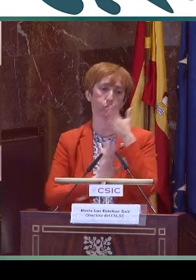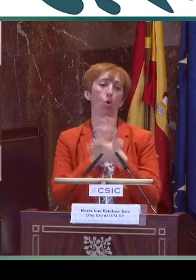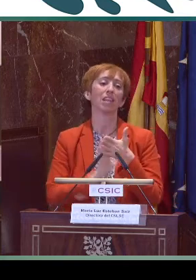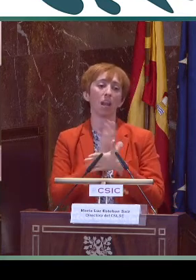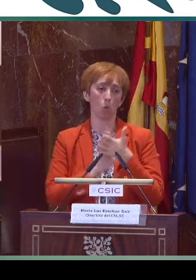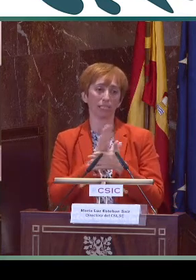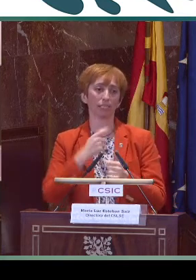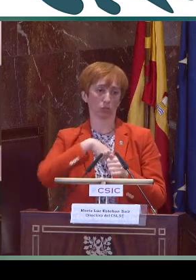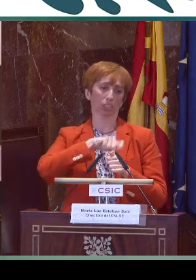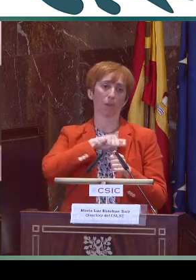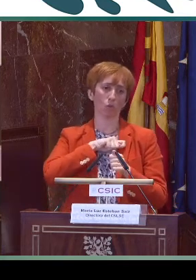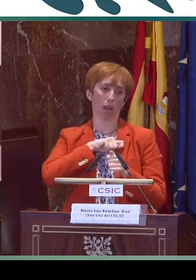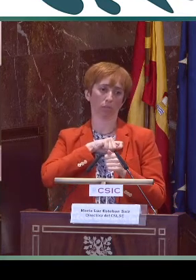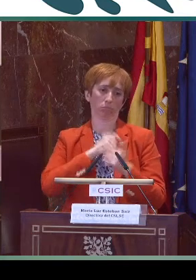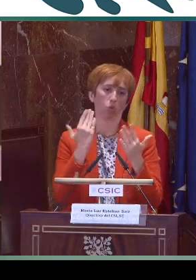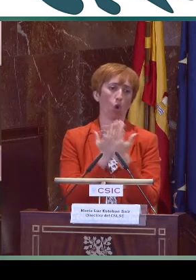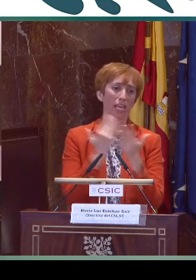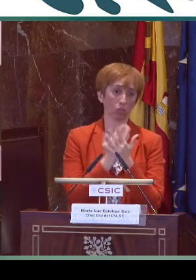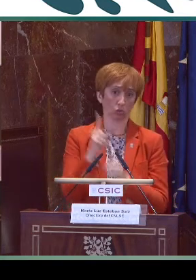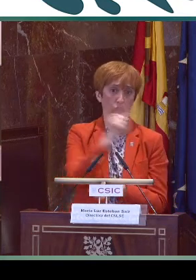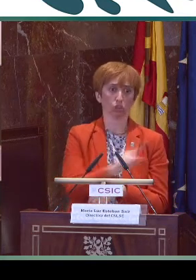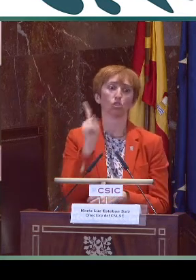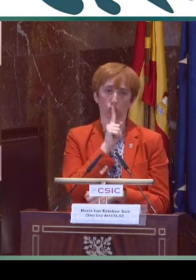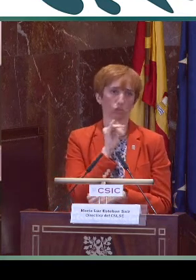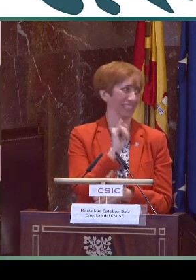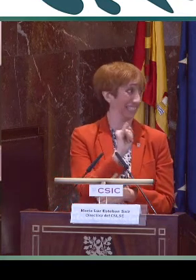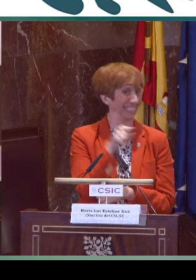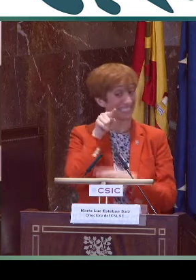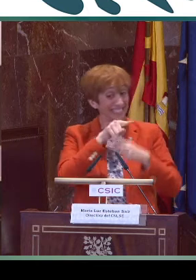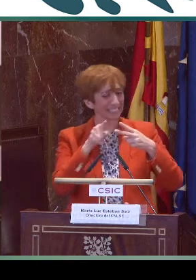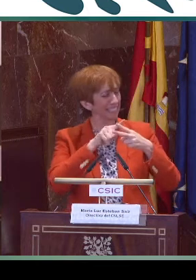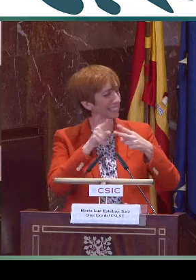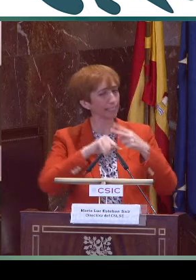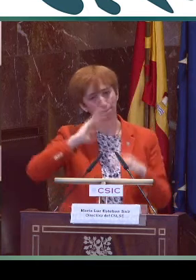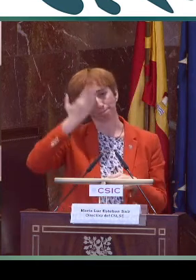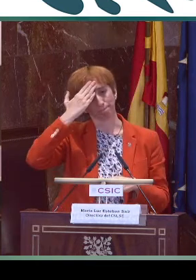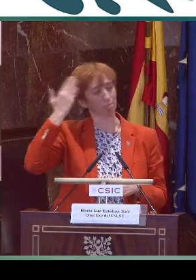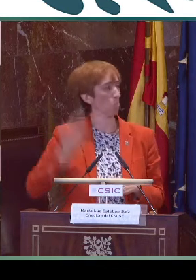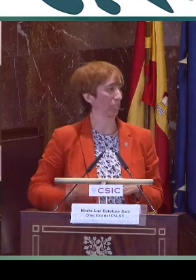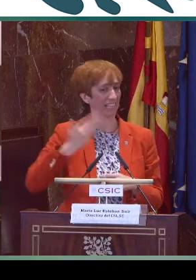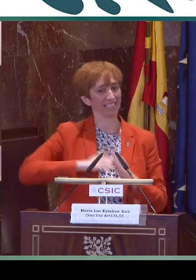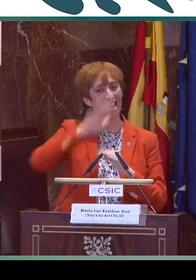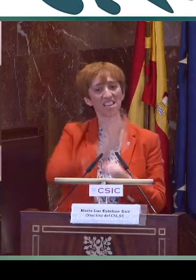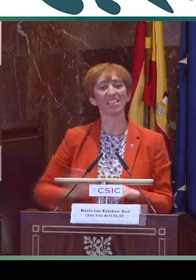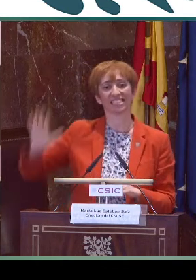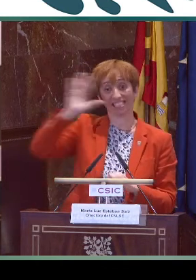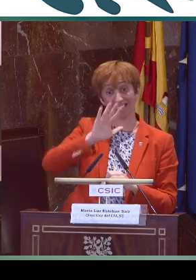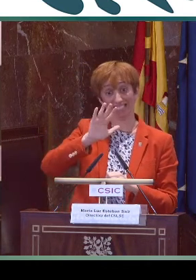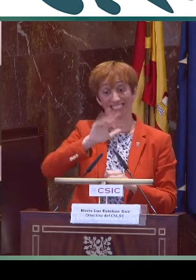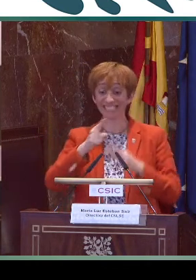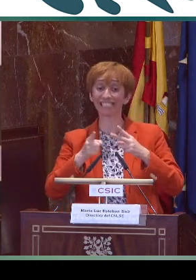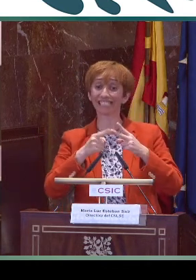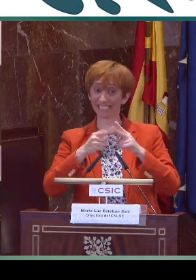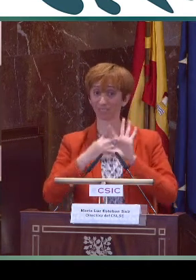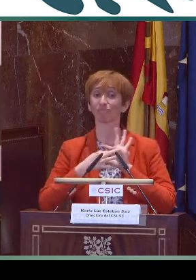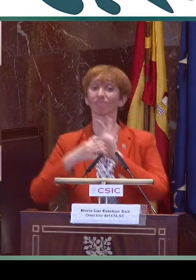conocimiento y uso de la lengua de signos española en los colegios, en los centros educativos que cuentan con alumnado sordo. Para nosotros, estas dos